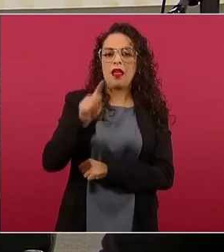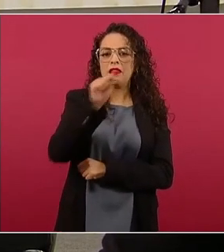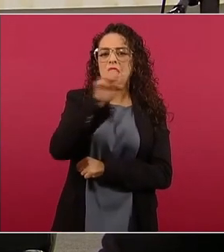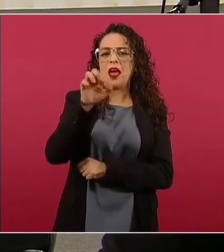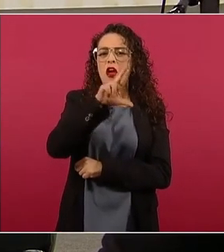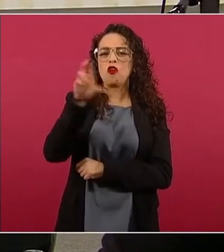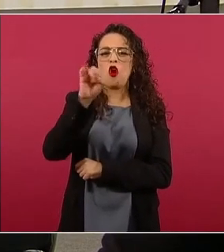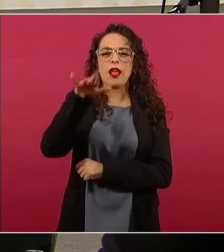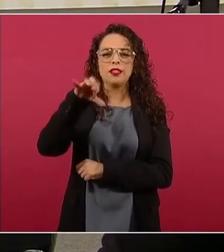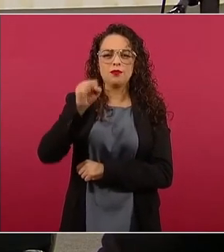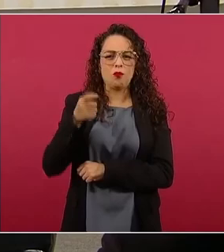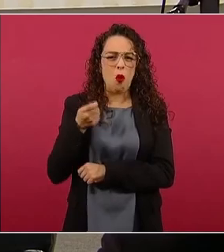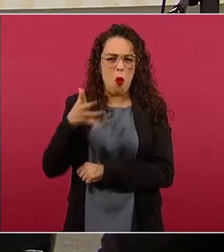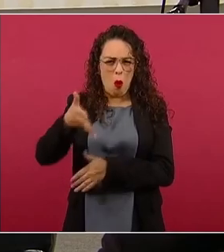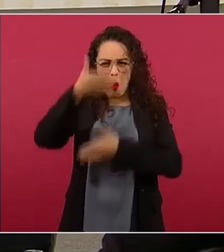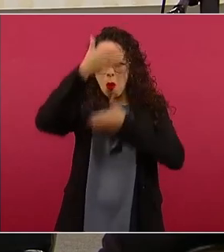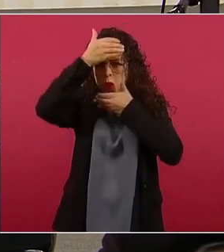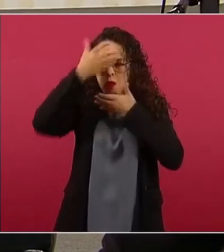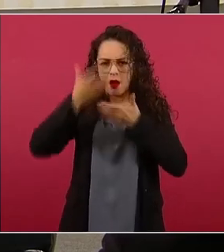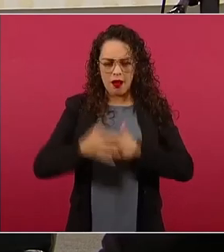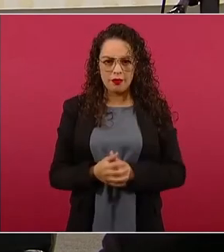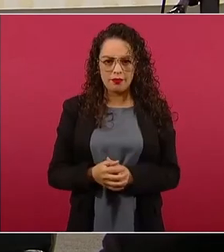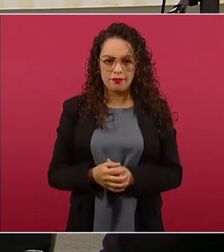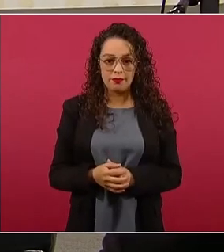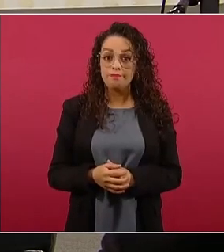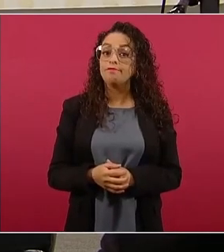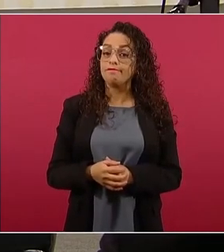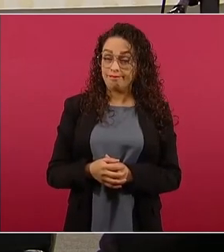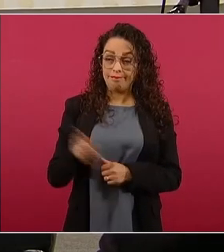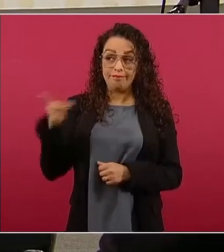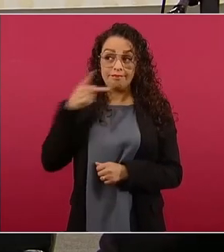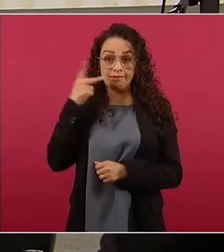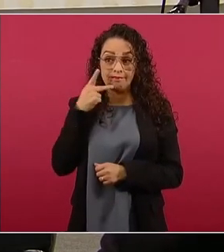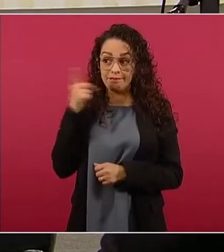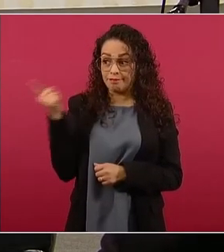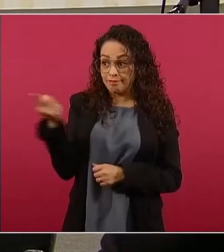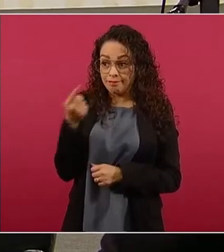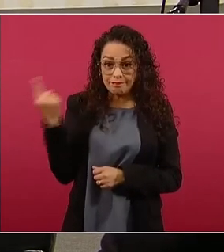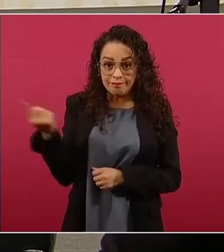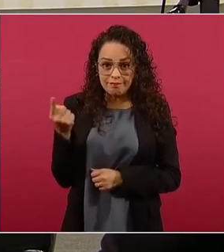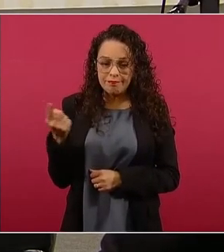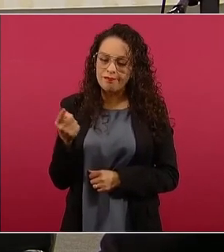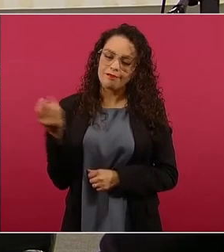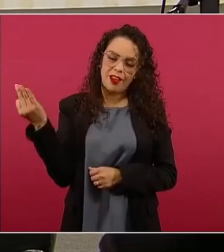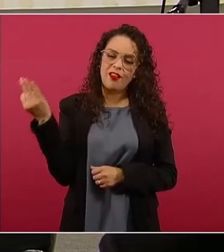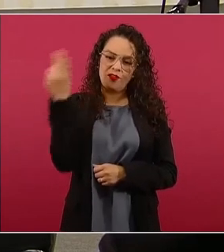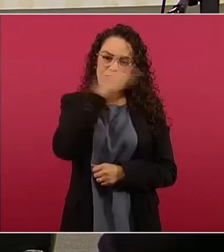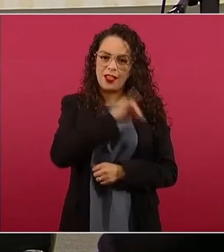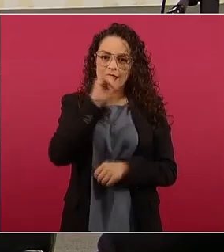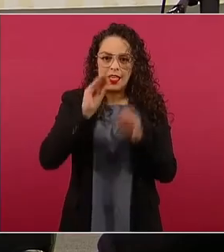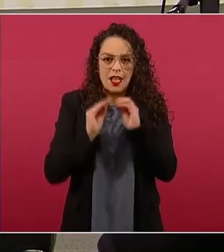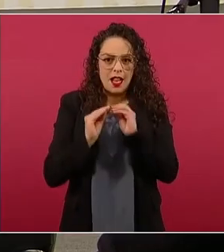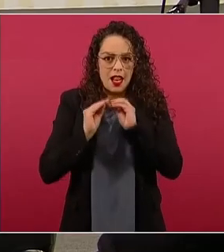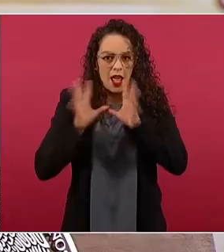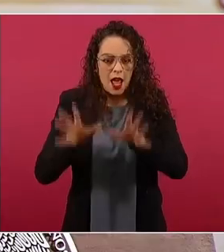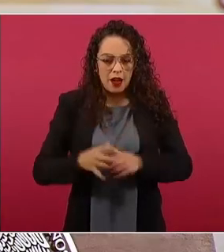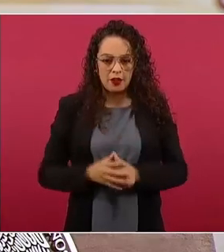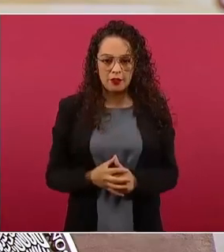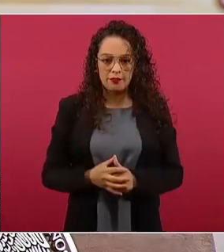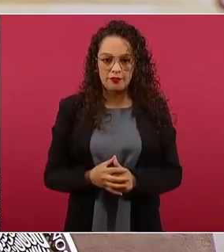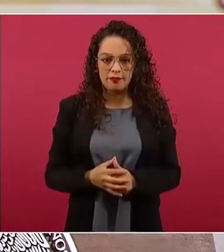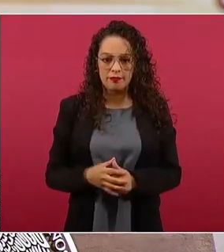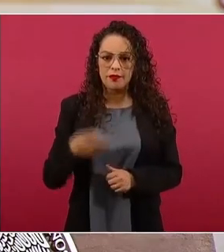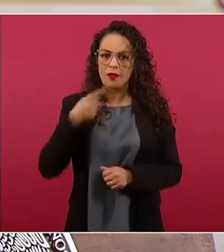Por supuesto que todo lo que dice tanto la señora Pagés y el señor Lozano es falso, aunque también muestran su profundo